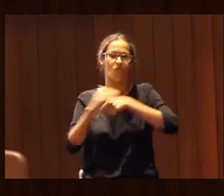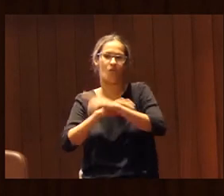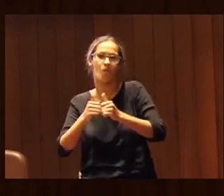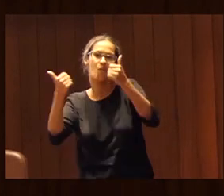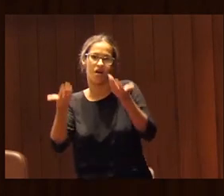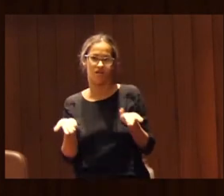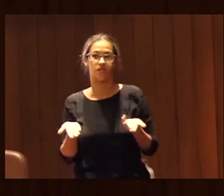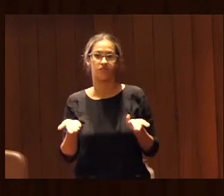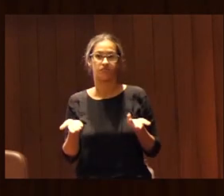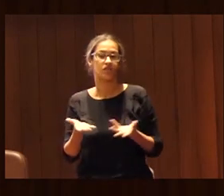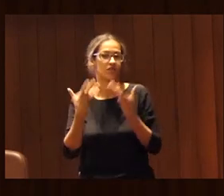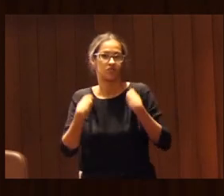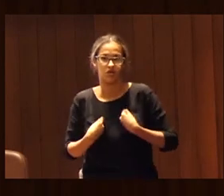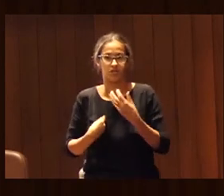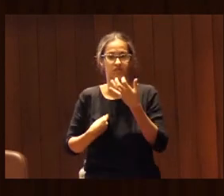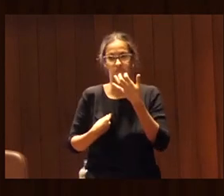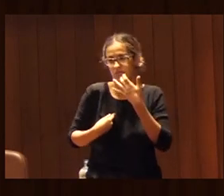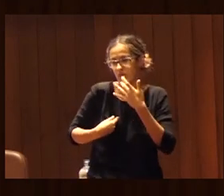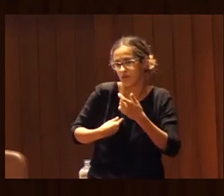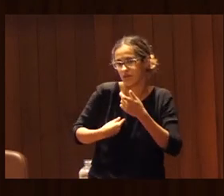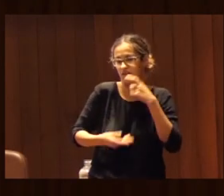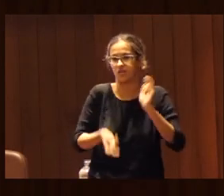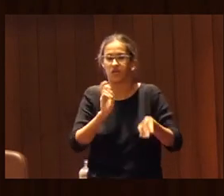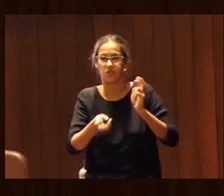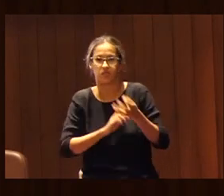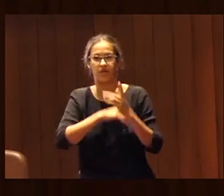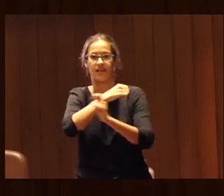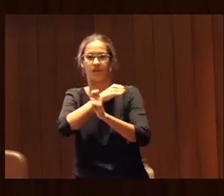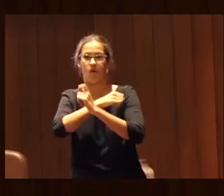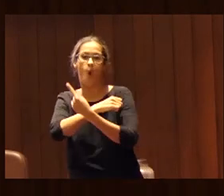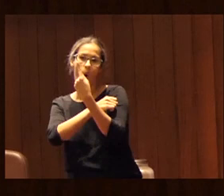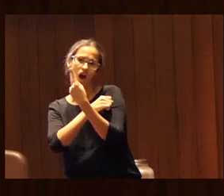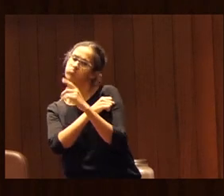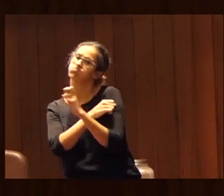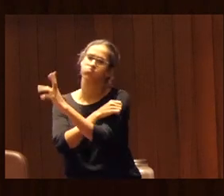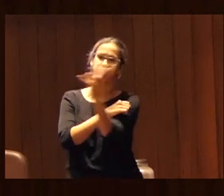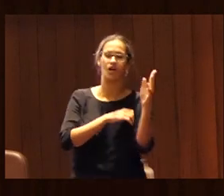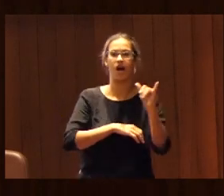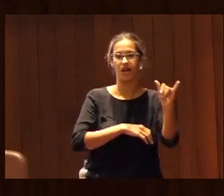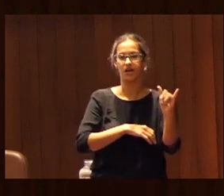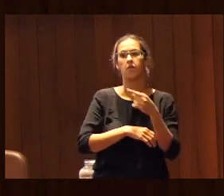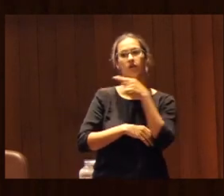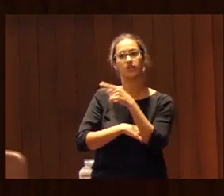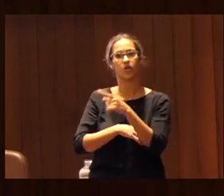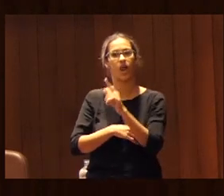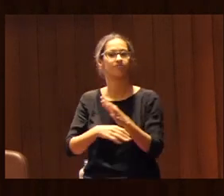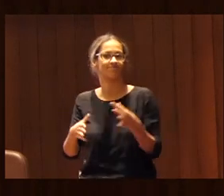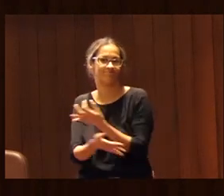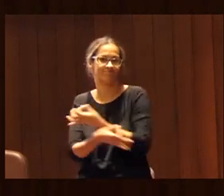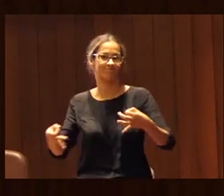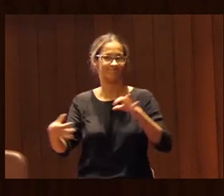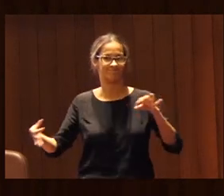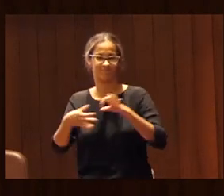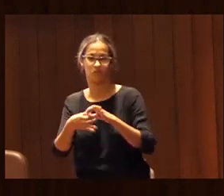y lo mismo pues con el euskera hay diferentes estrategias no es la única pero creo que en este caso ha sido acertada porque hay un